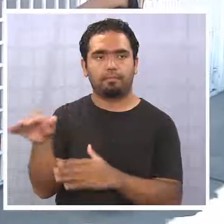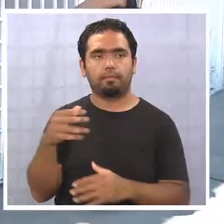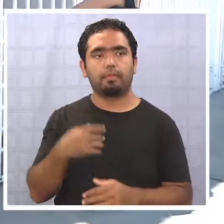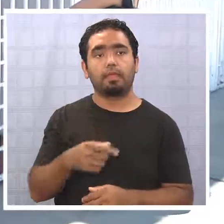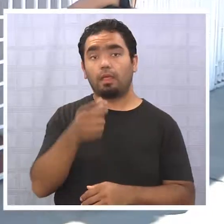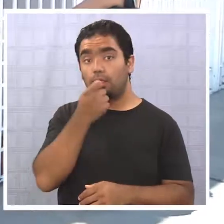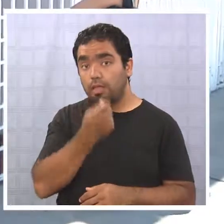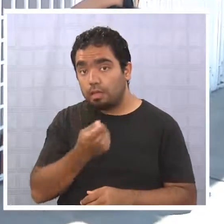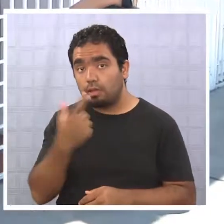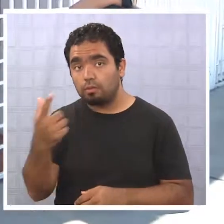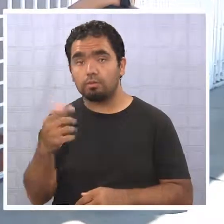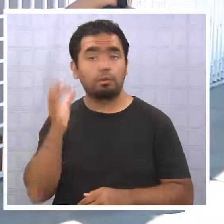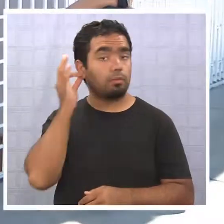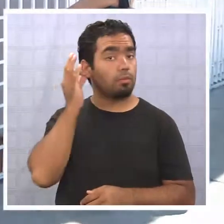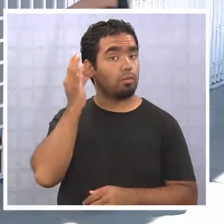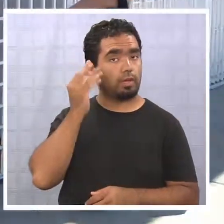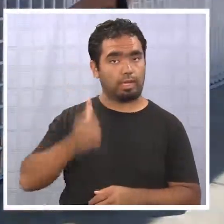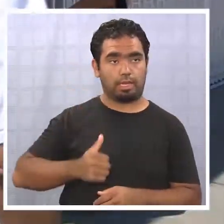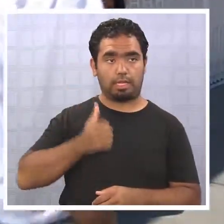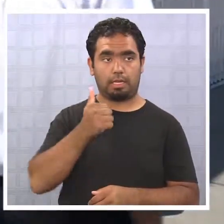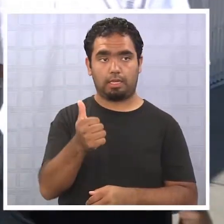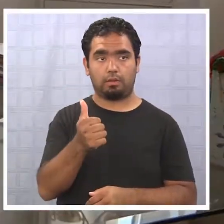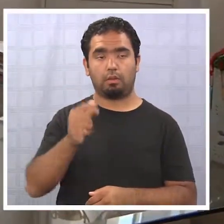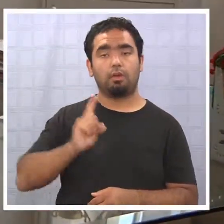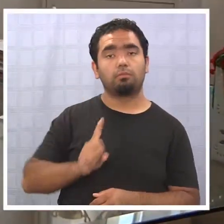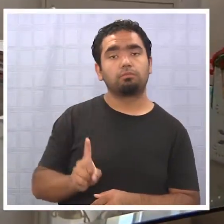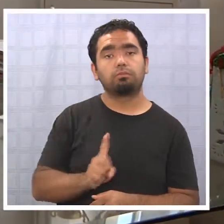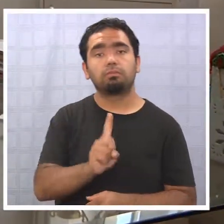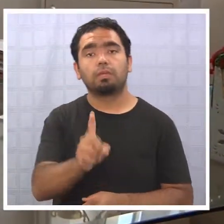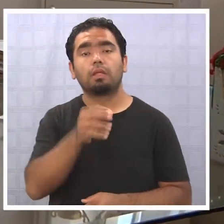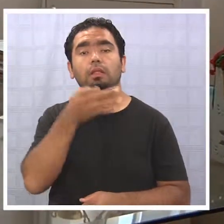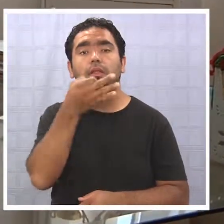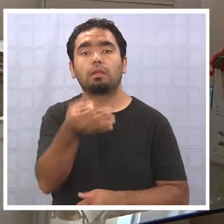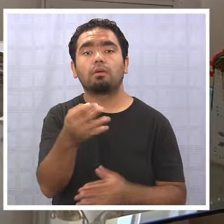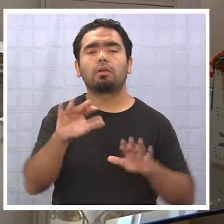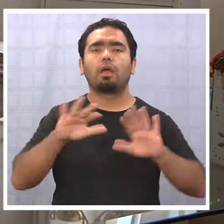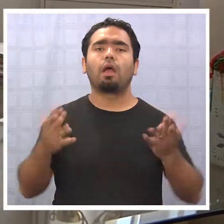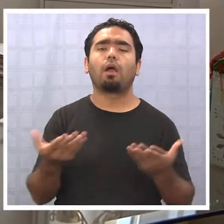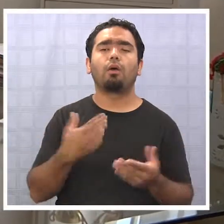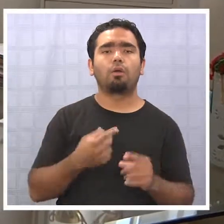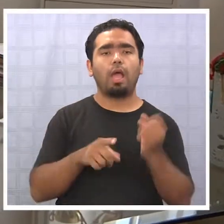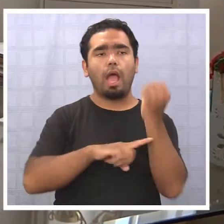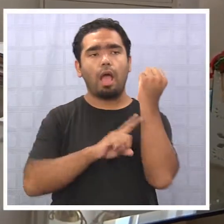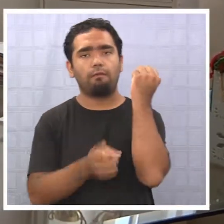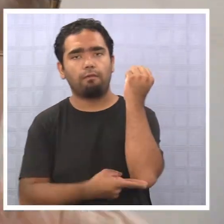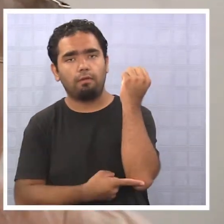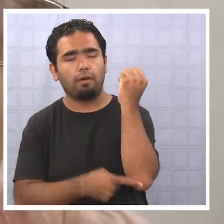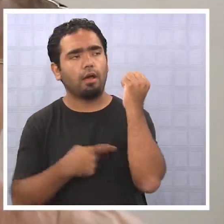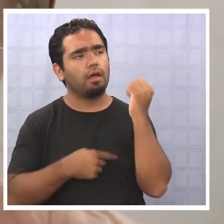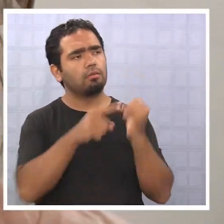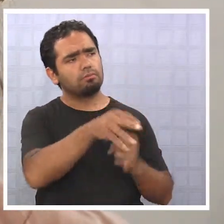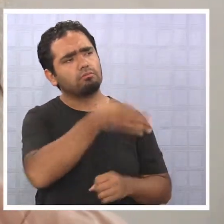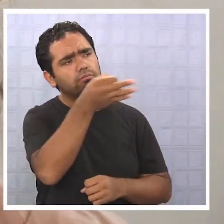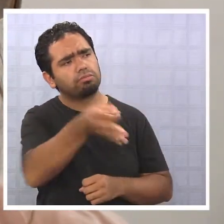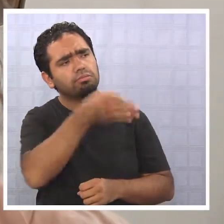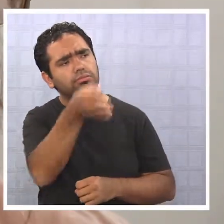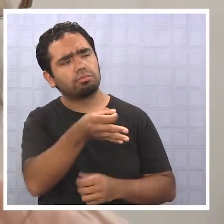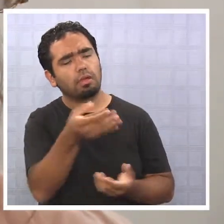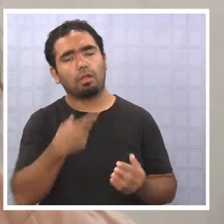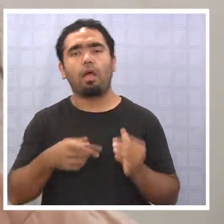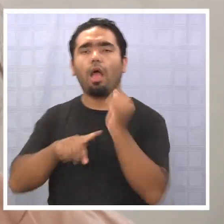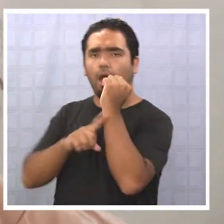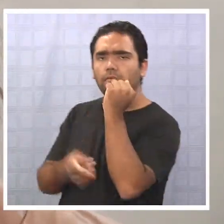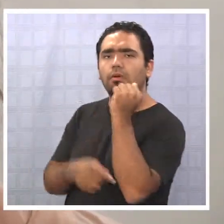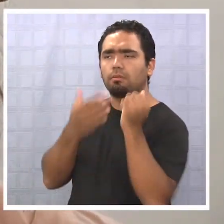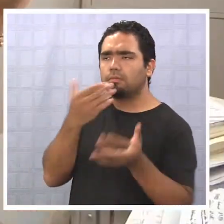niveles. Frente a la denuncia, la directora del establecimiento, Jenny San Martín, dijo que por ahora analizarán con los abogados los dichos del Ceremi antes de